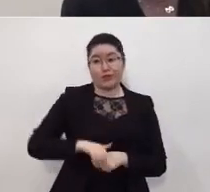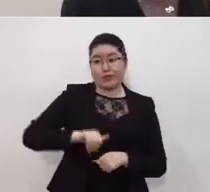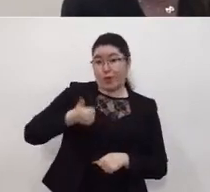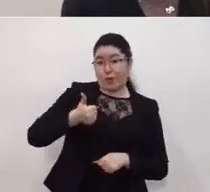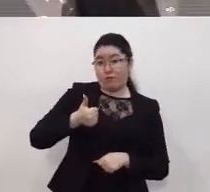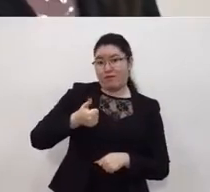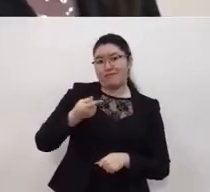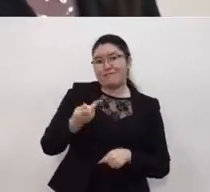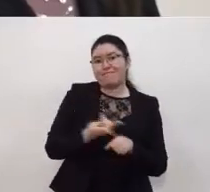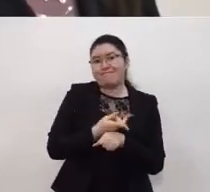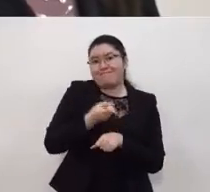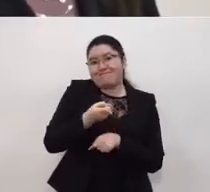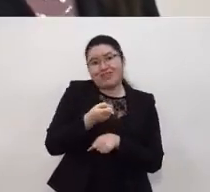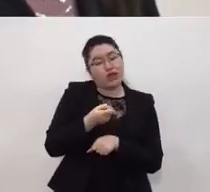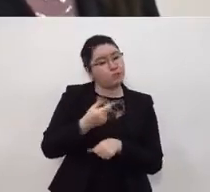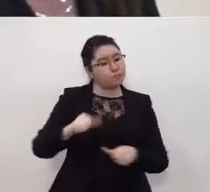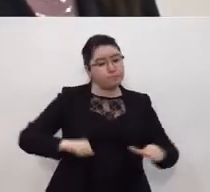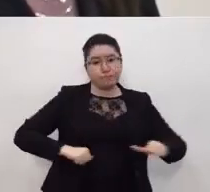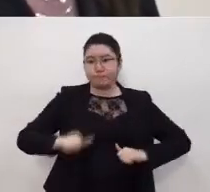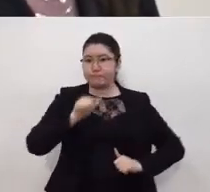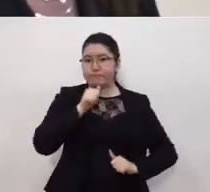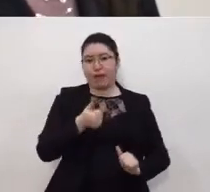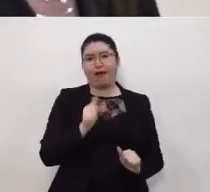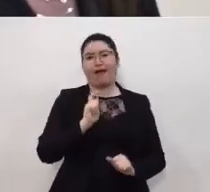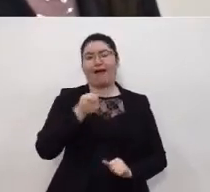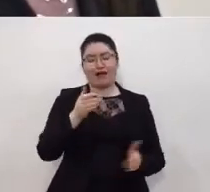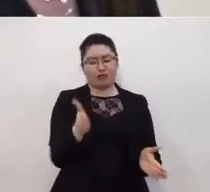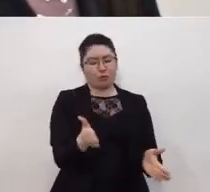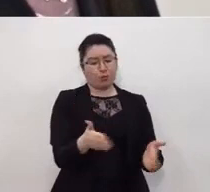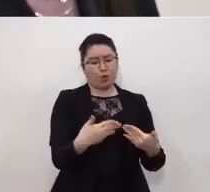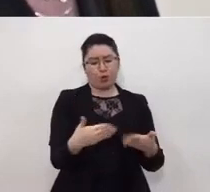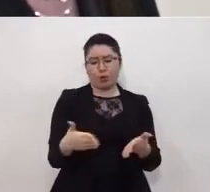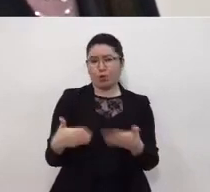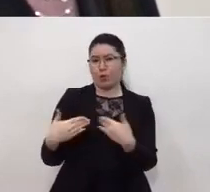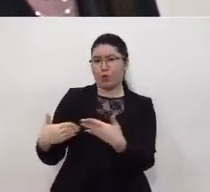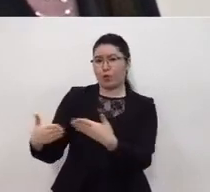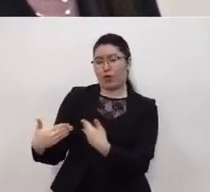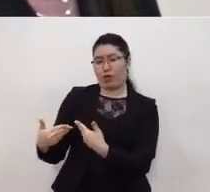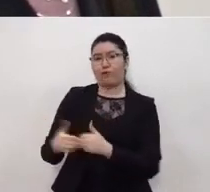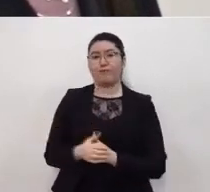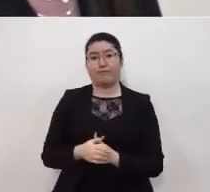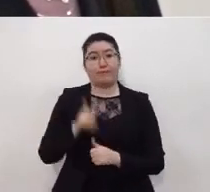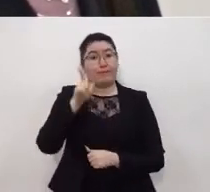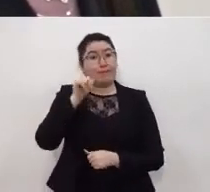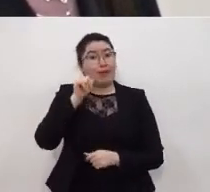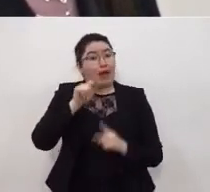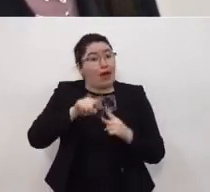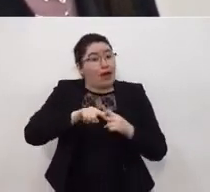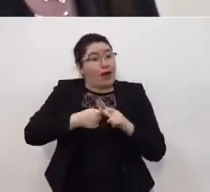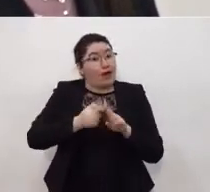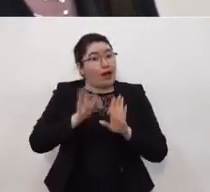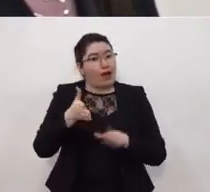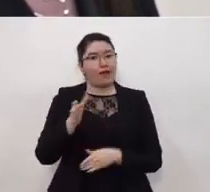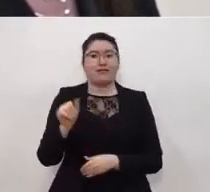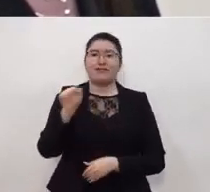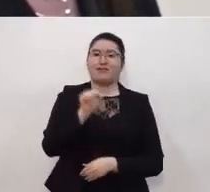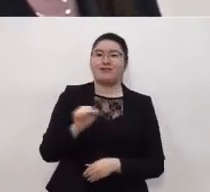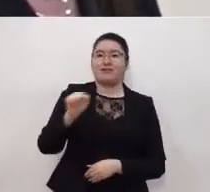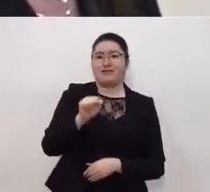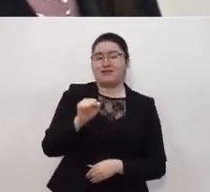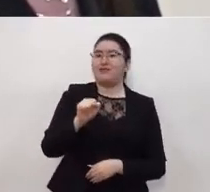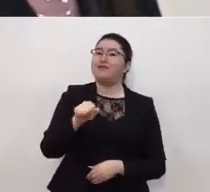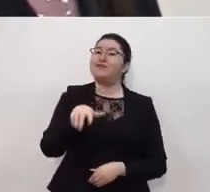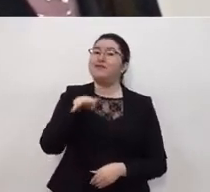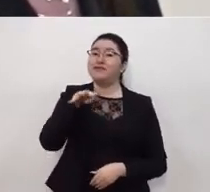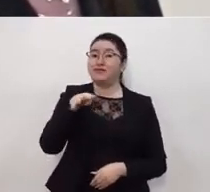demás deberán mantenerse sin actividad sin actividad desde mañana sábado 19